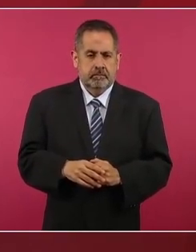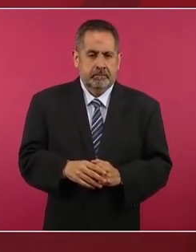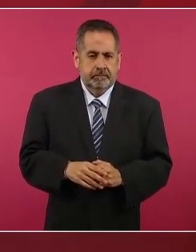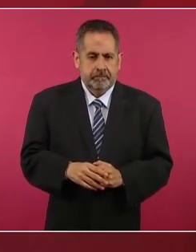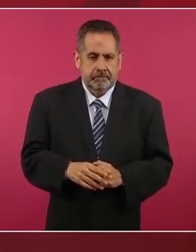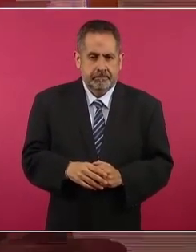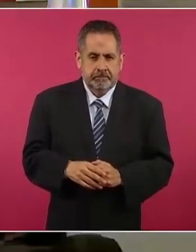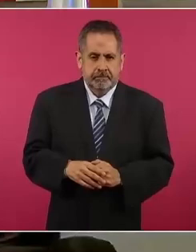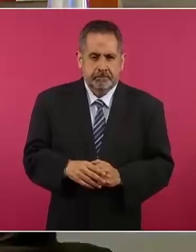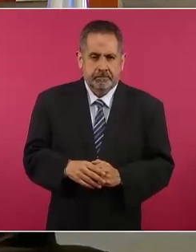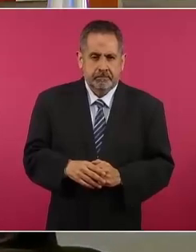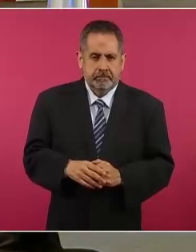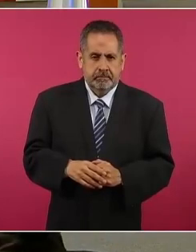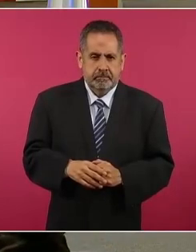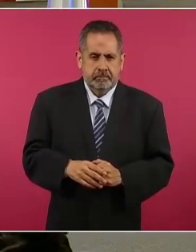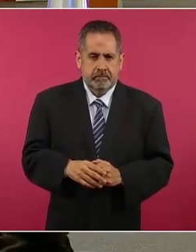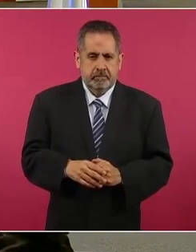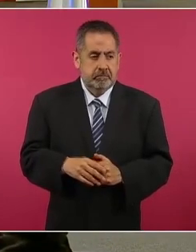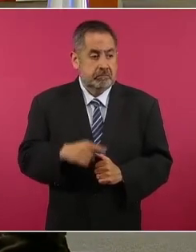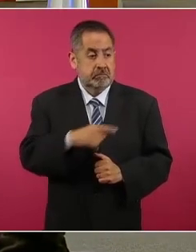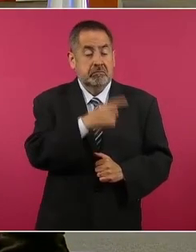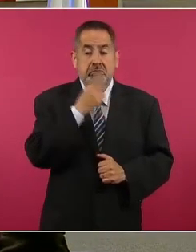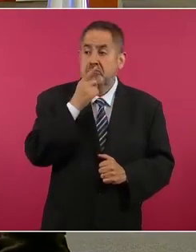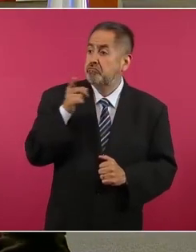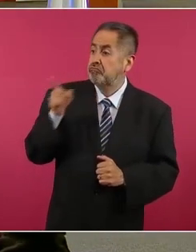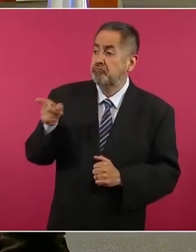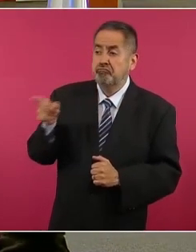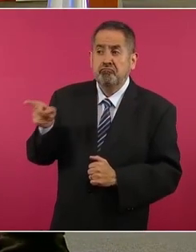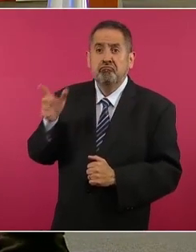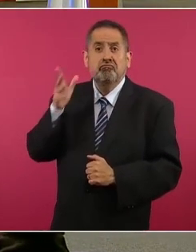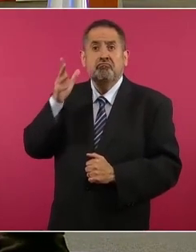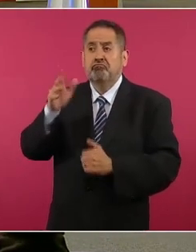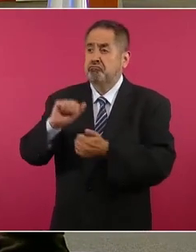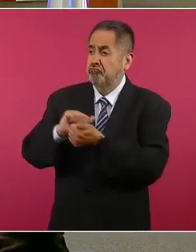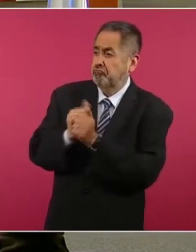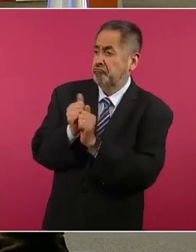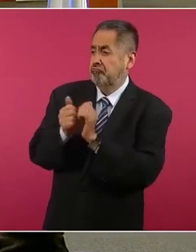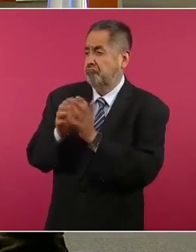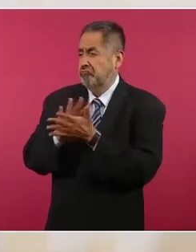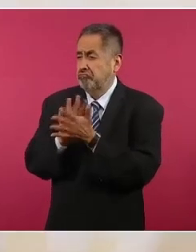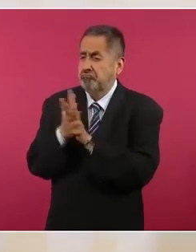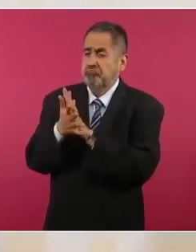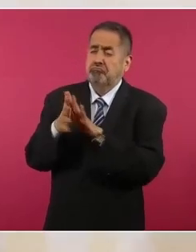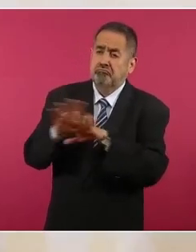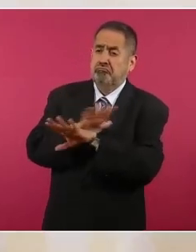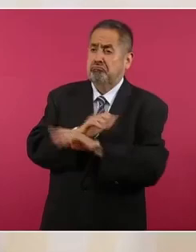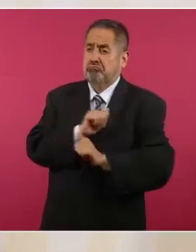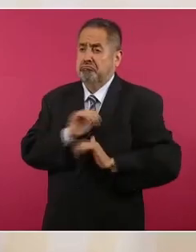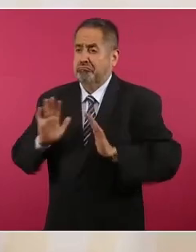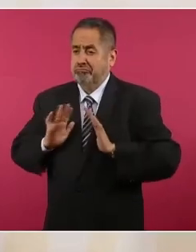La militarización, dicen los conservadores hipócritas.